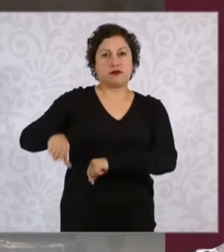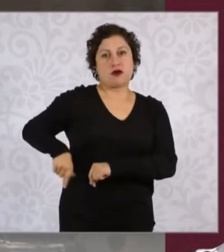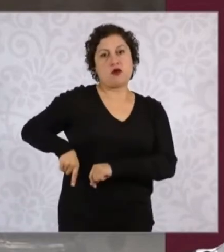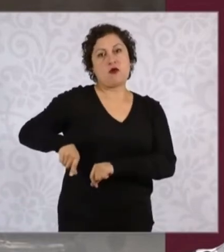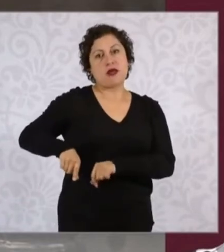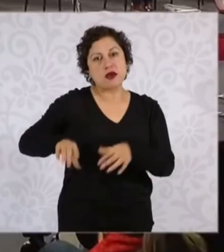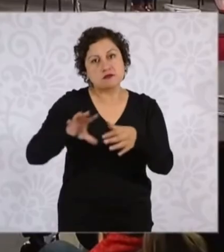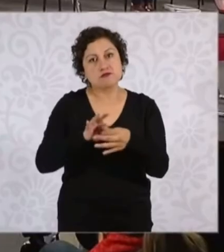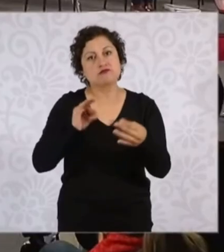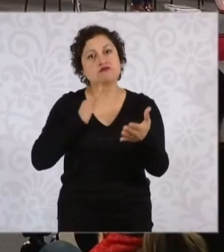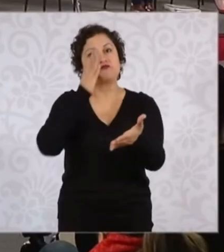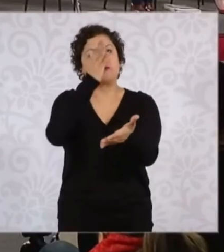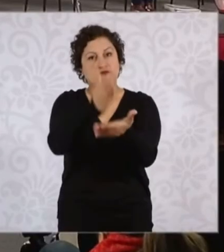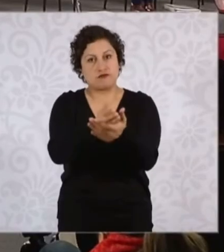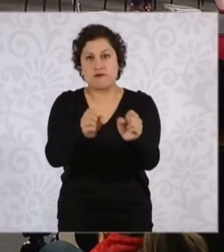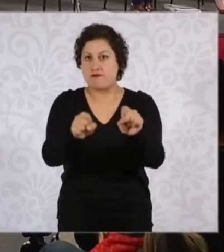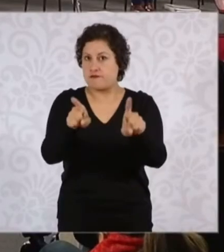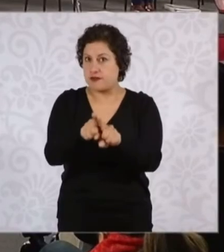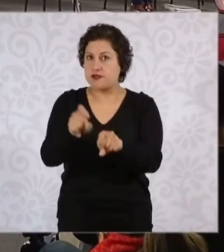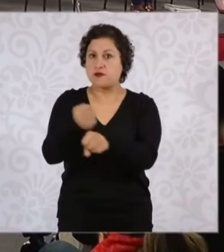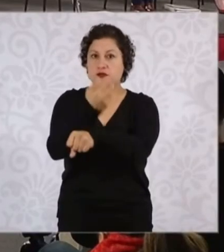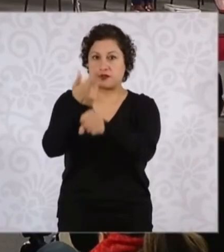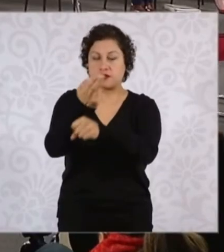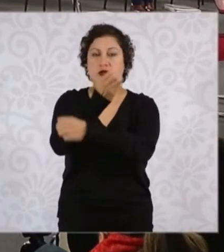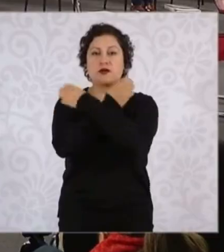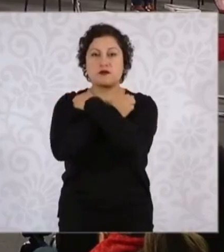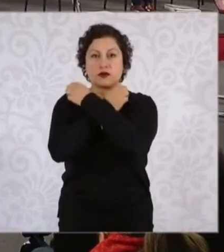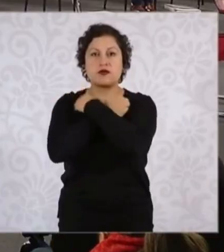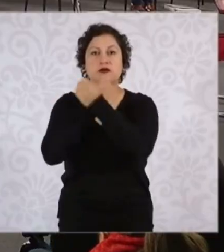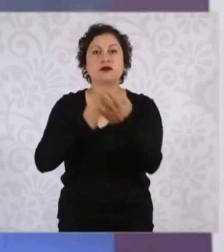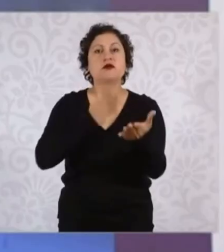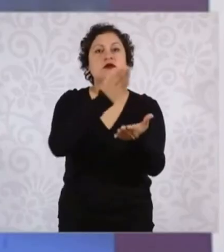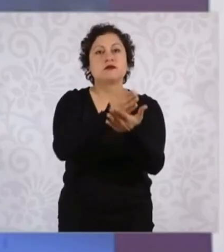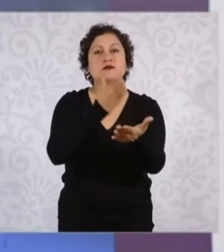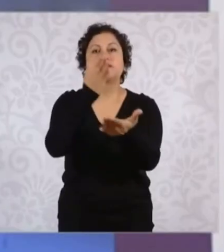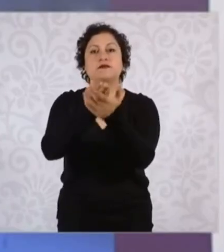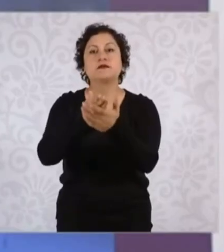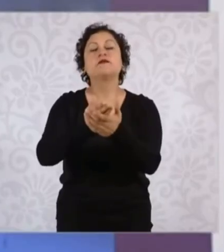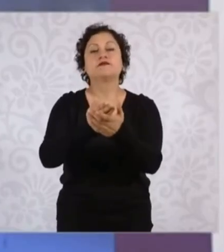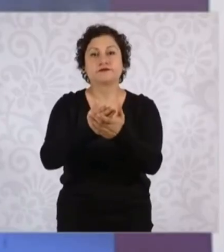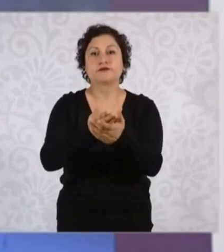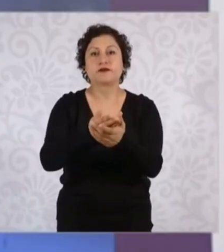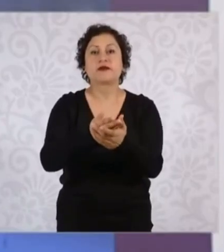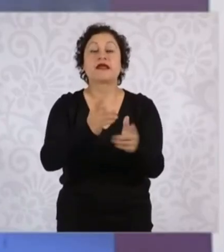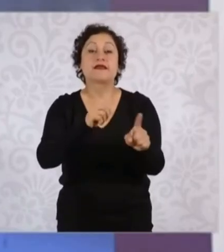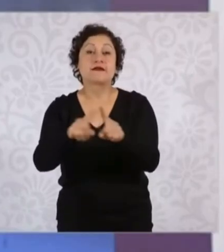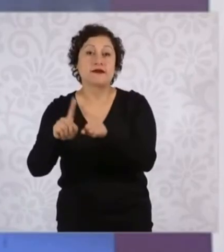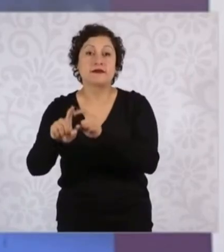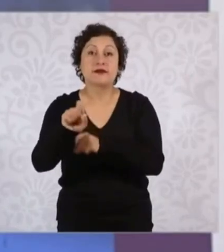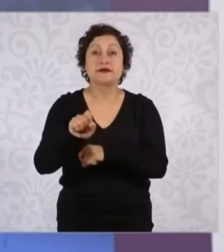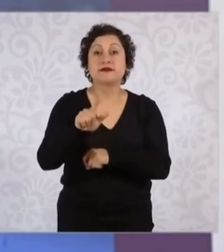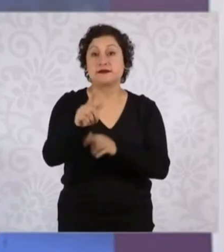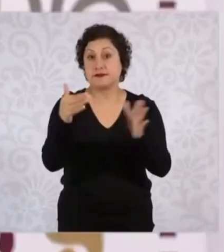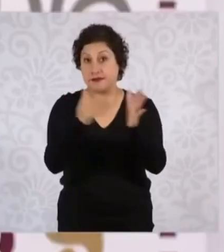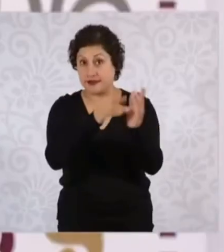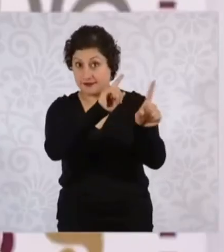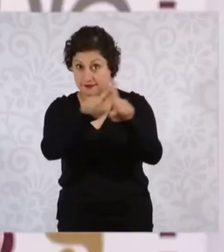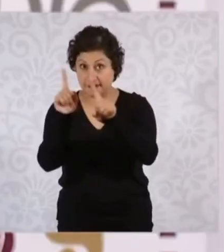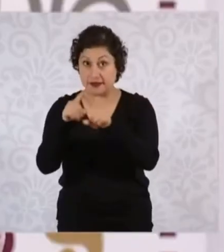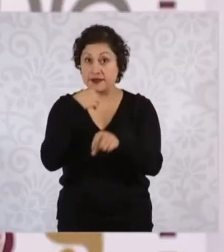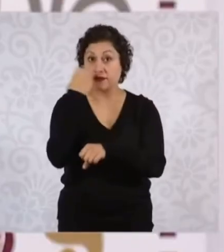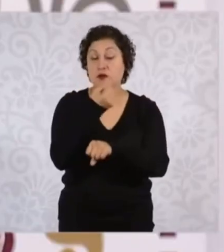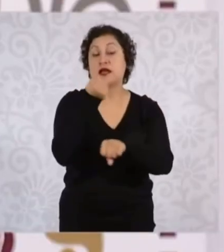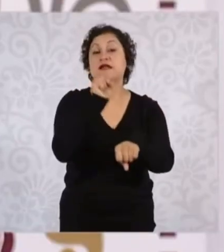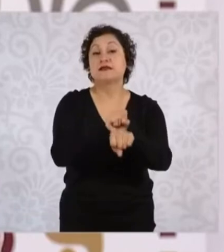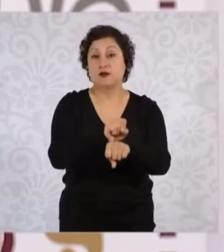van a visitar las 35 mil secundarias públicas que hay en nuestro país. Vamos a